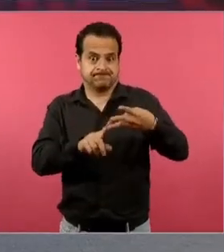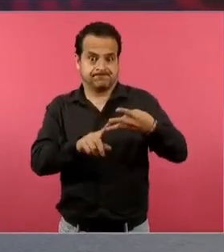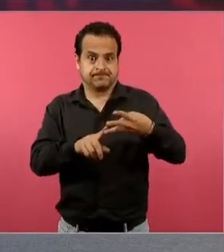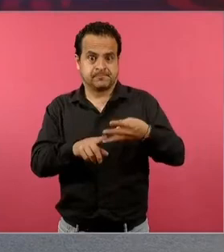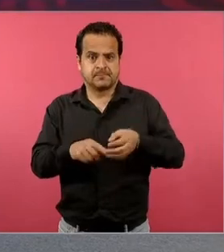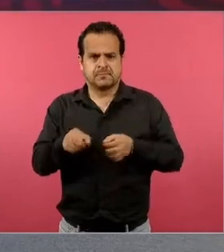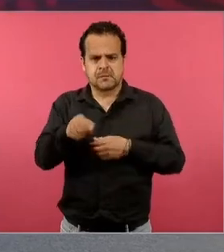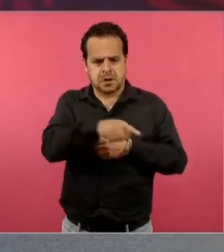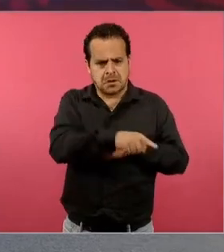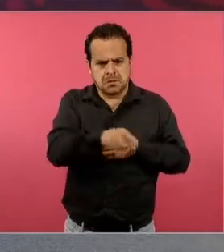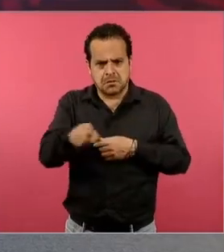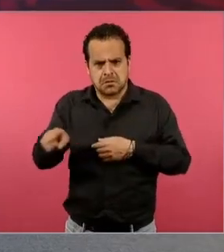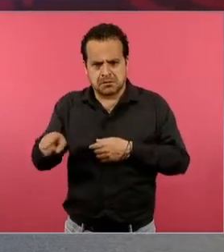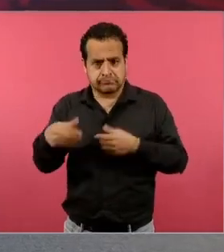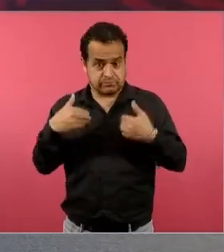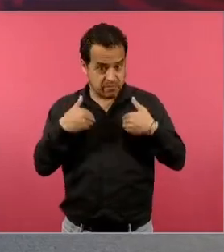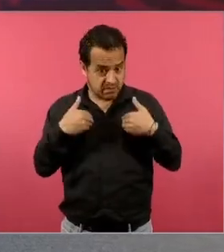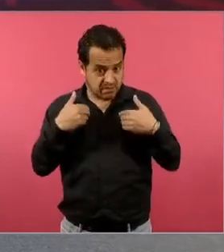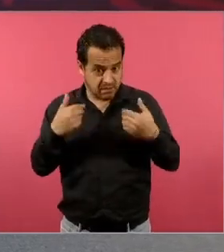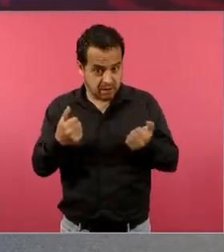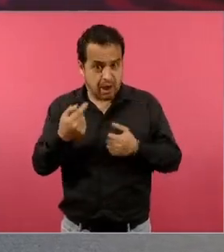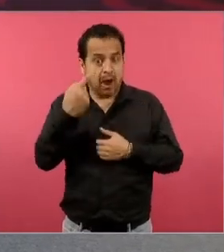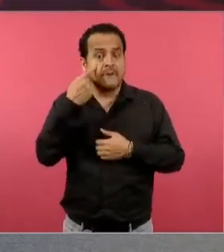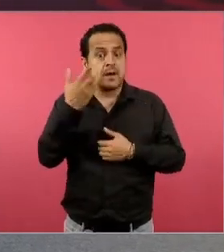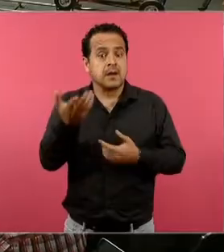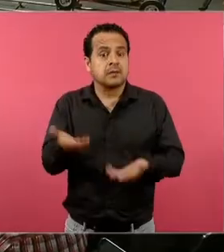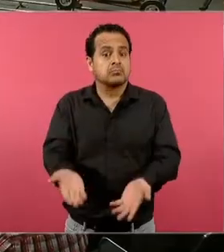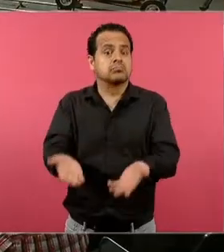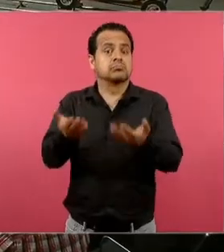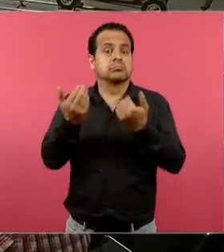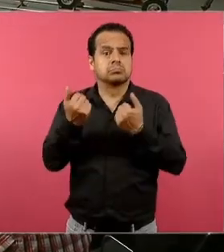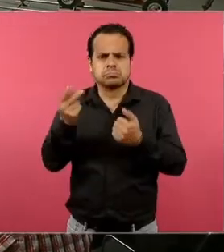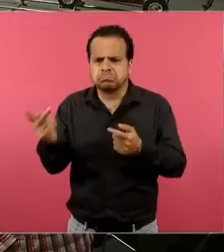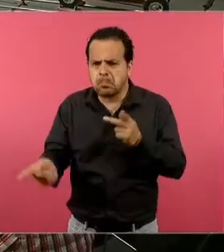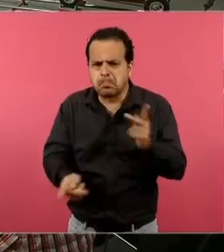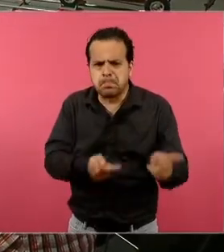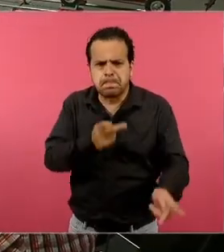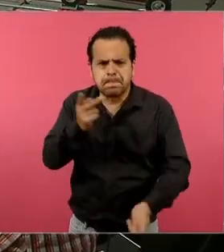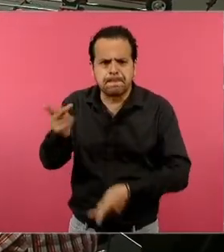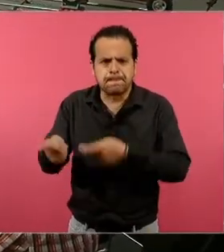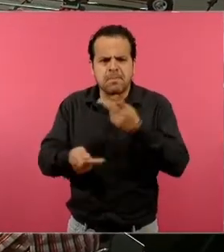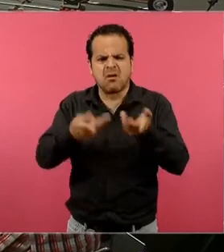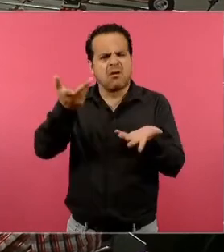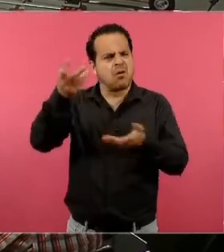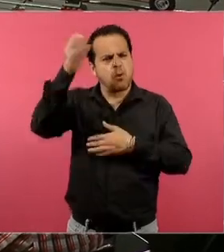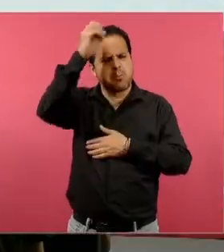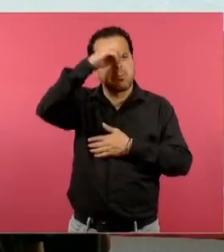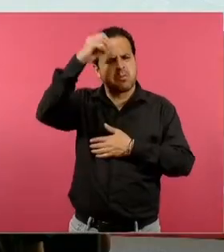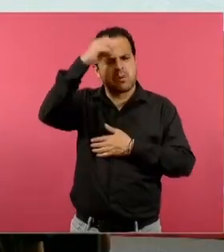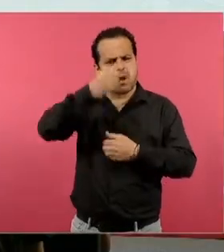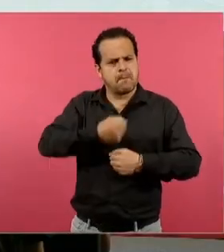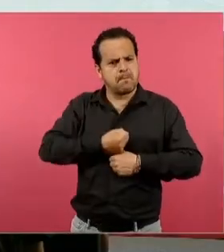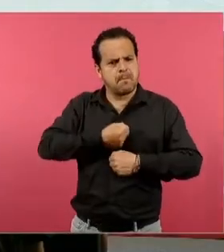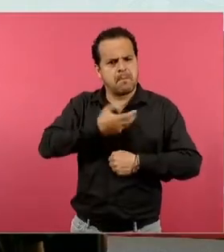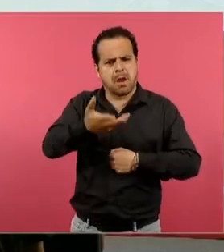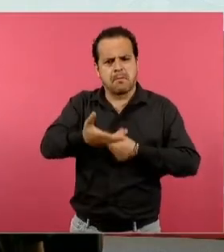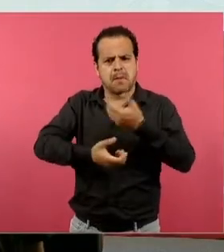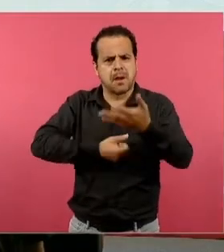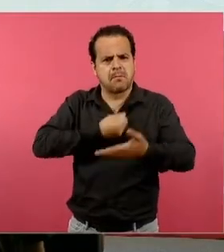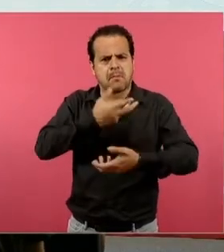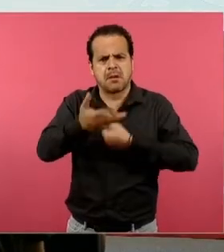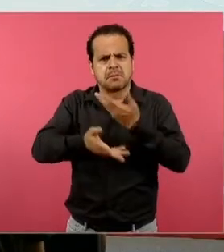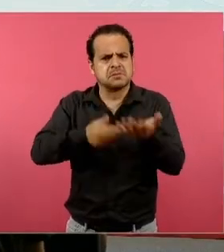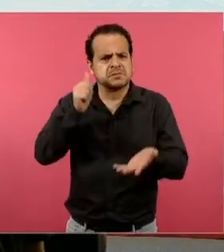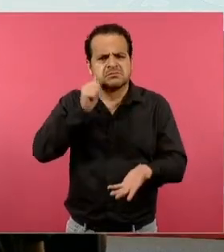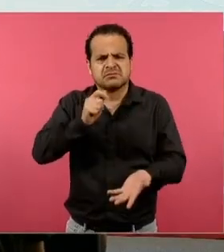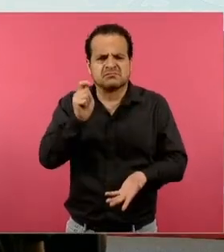contenido de la misma, a través de preguntas. Todo el trabajo del proyecto se centra en preguntas. ¿Por qué?